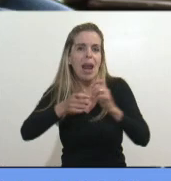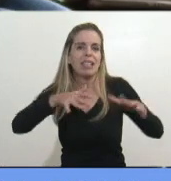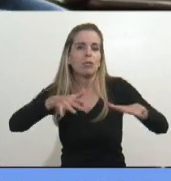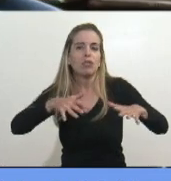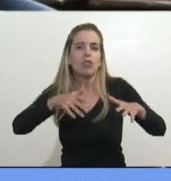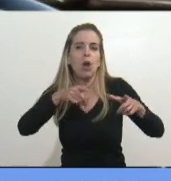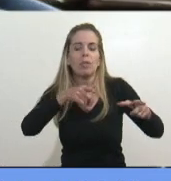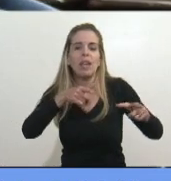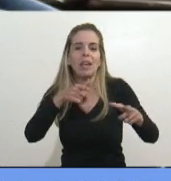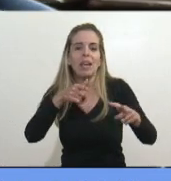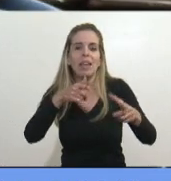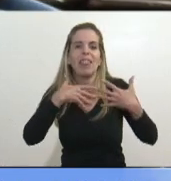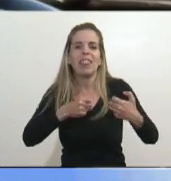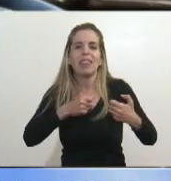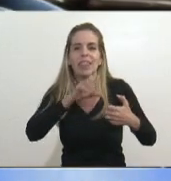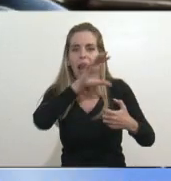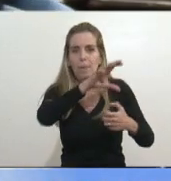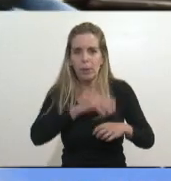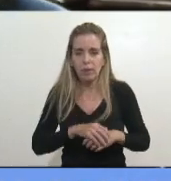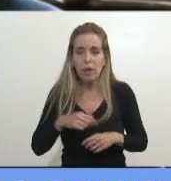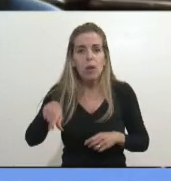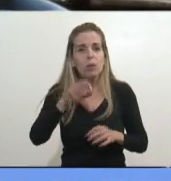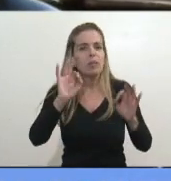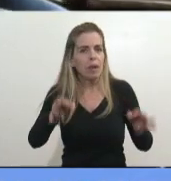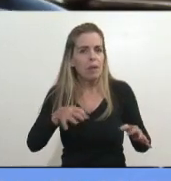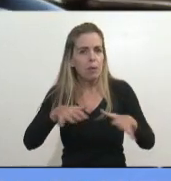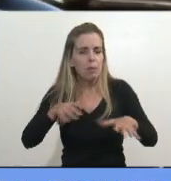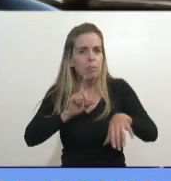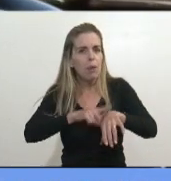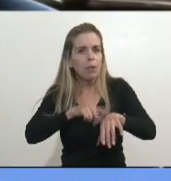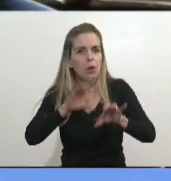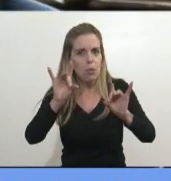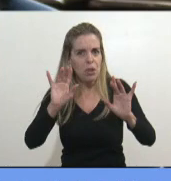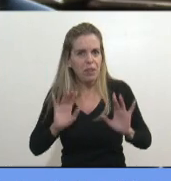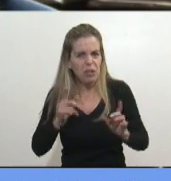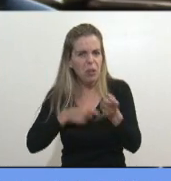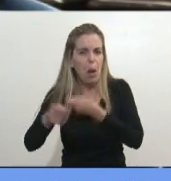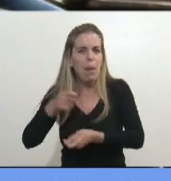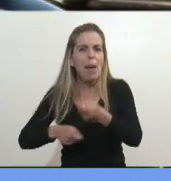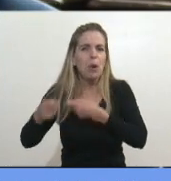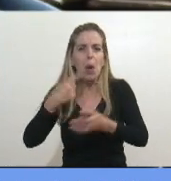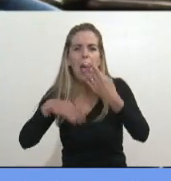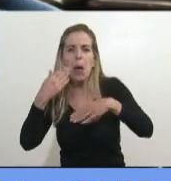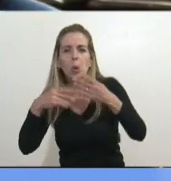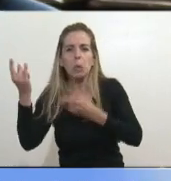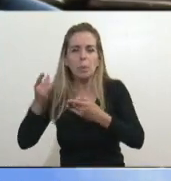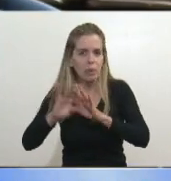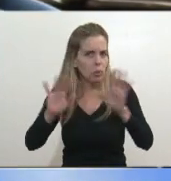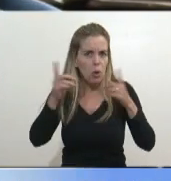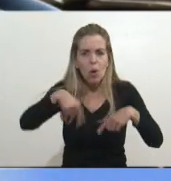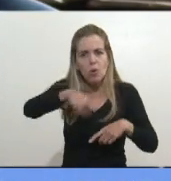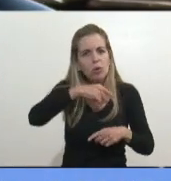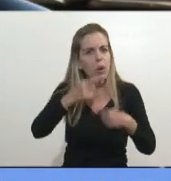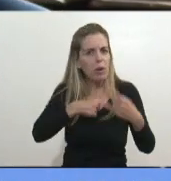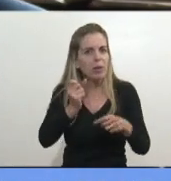Nosotros sabemos de que, estamos en un momento difícil, no estamos para especulaciones, y vamos a seguir trabajando, a pesar